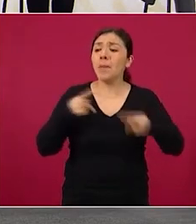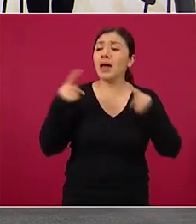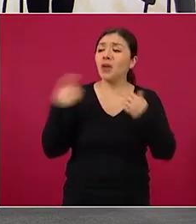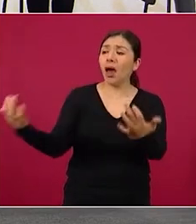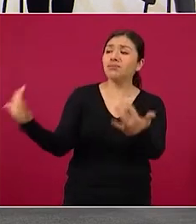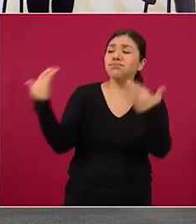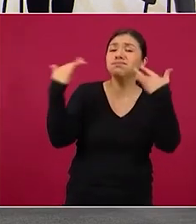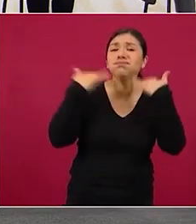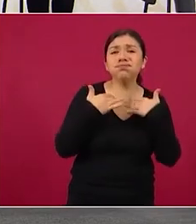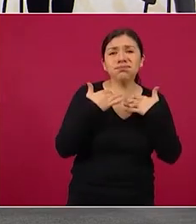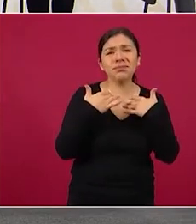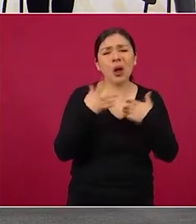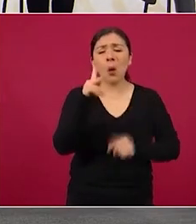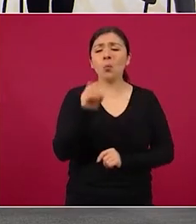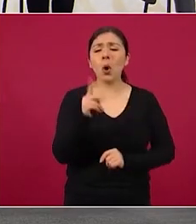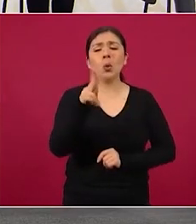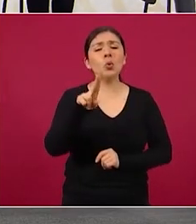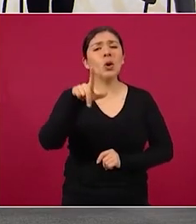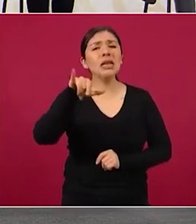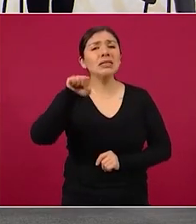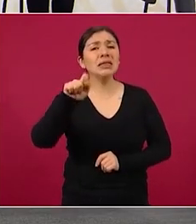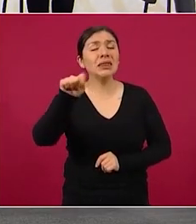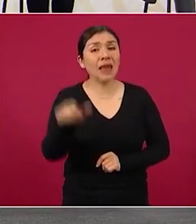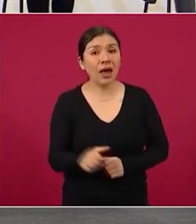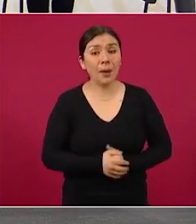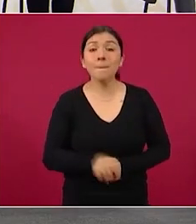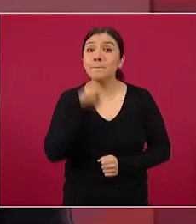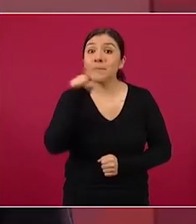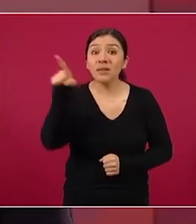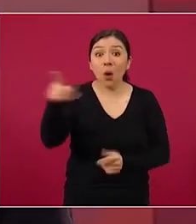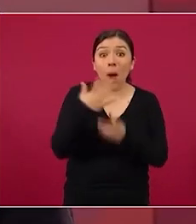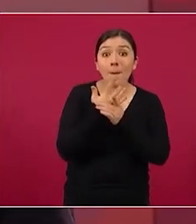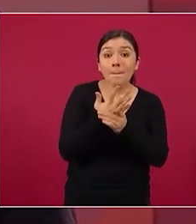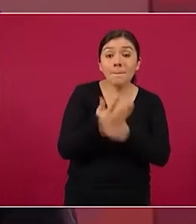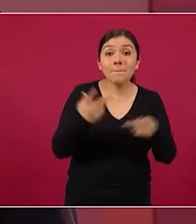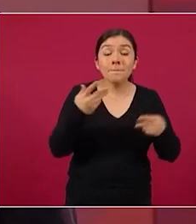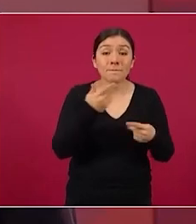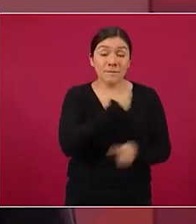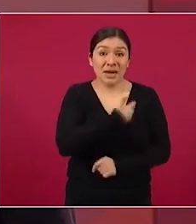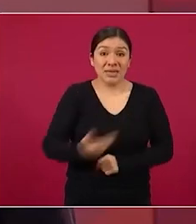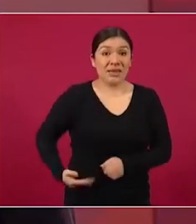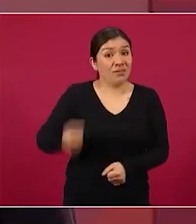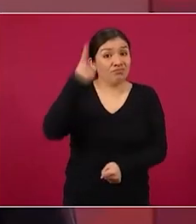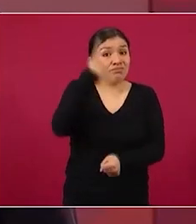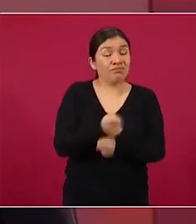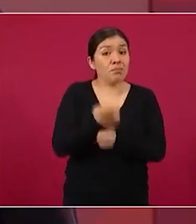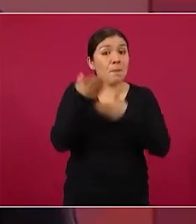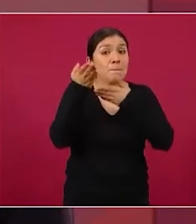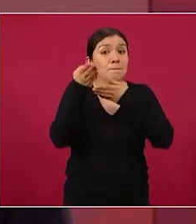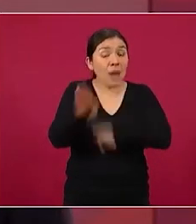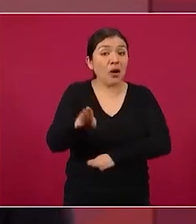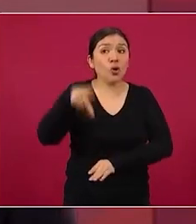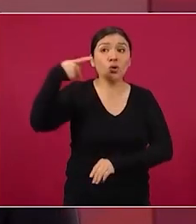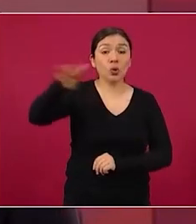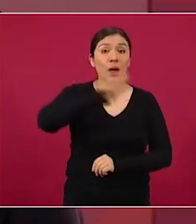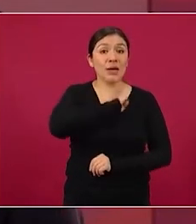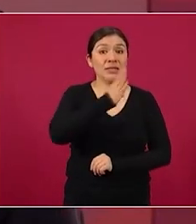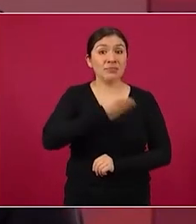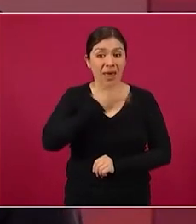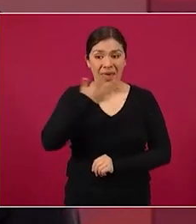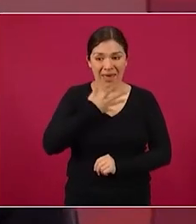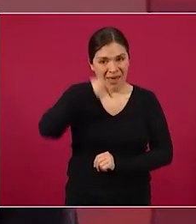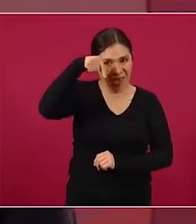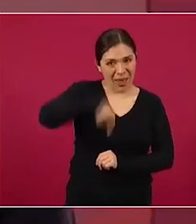el presidente de el principal banco de español en México